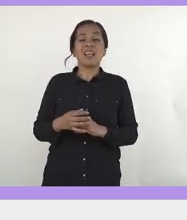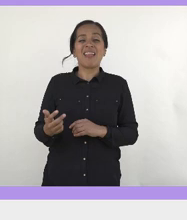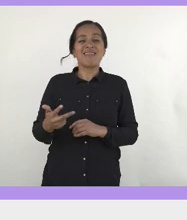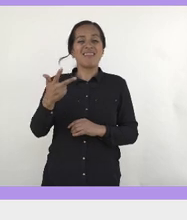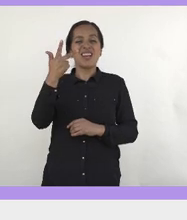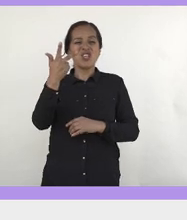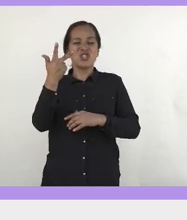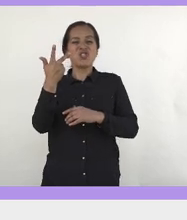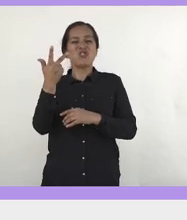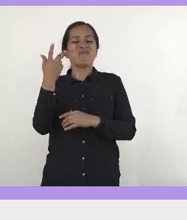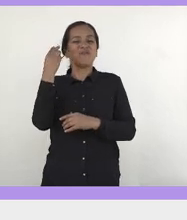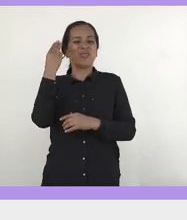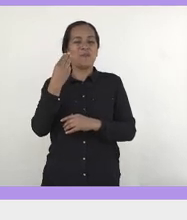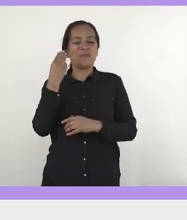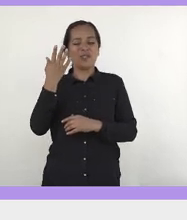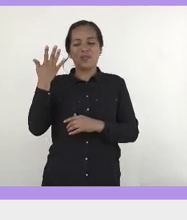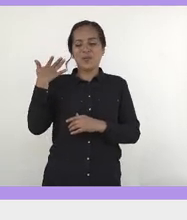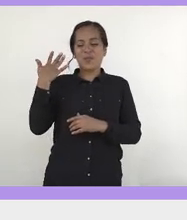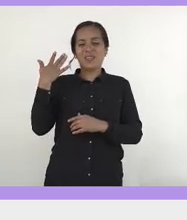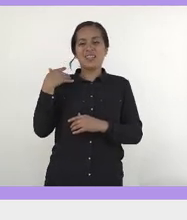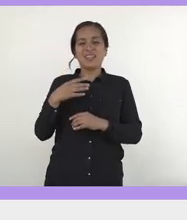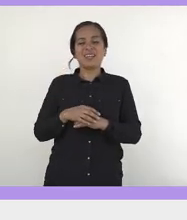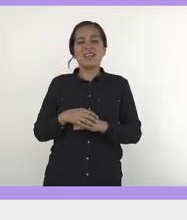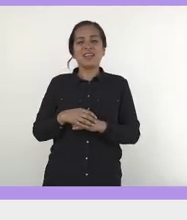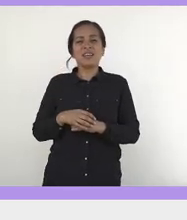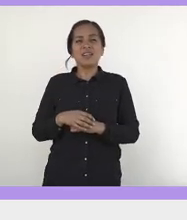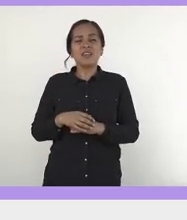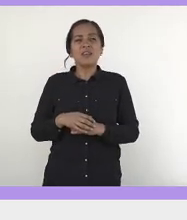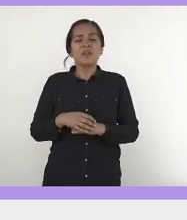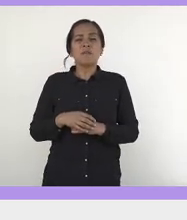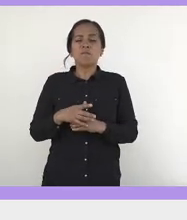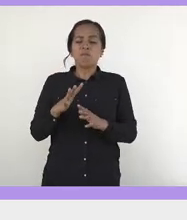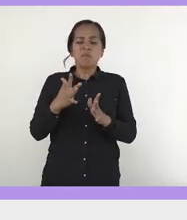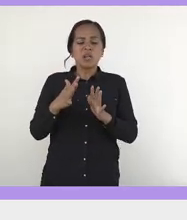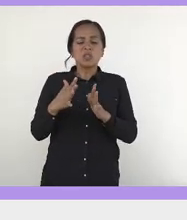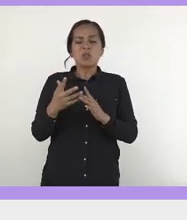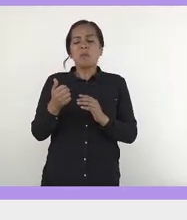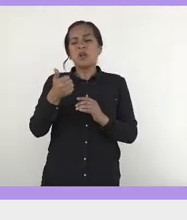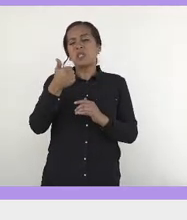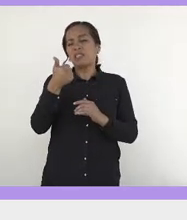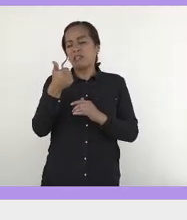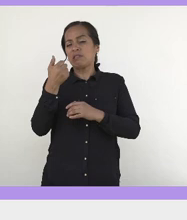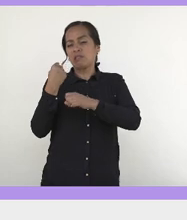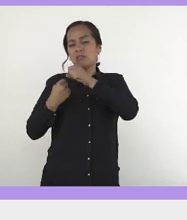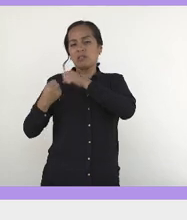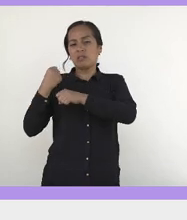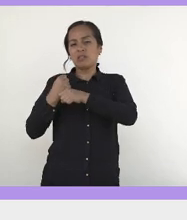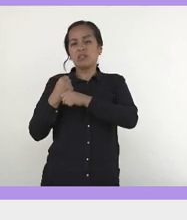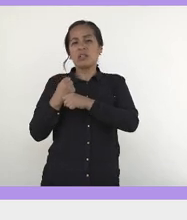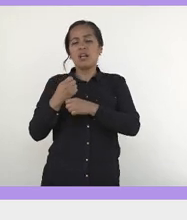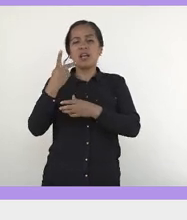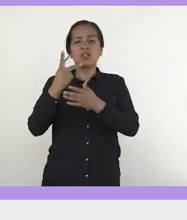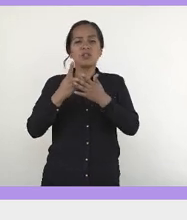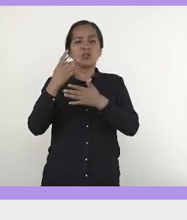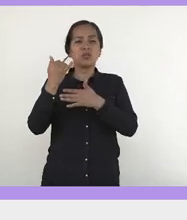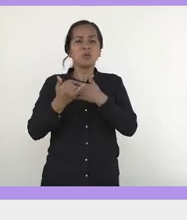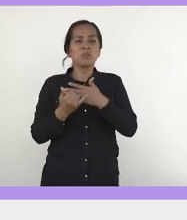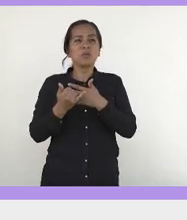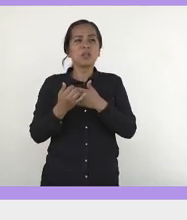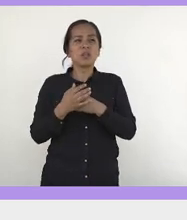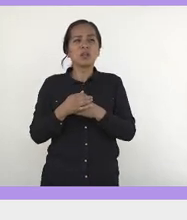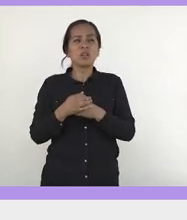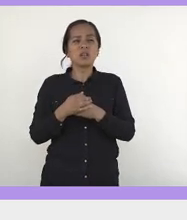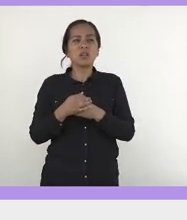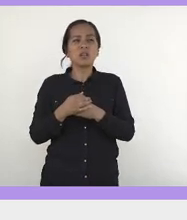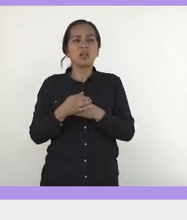marzo, yo tengo un hijo de 6 años, bueno, acabo de cumplir 6 años, en su colegio él me dijo, no, que